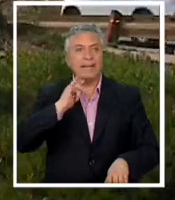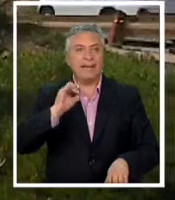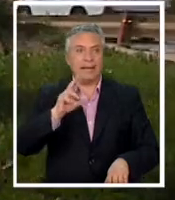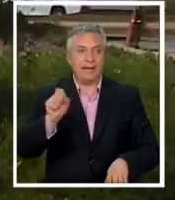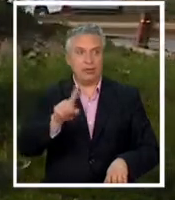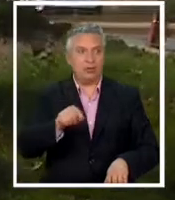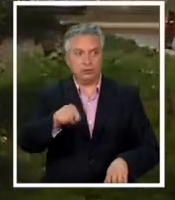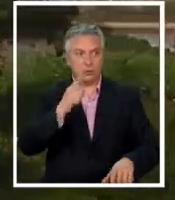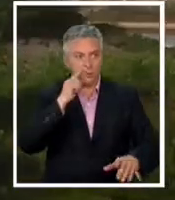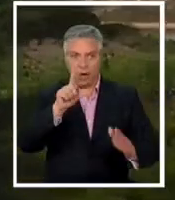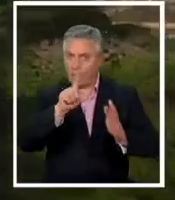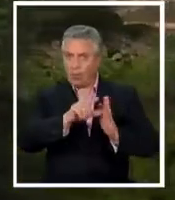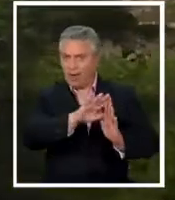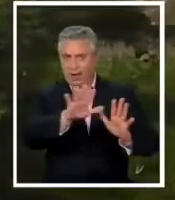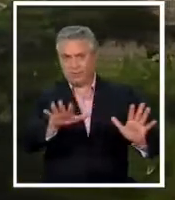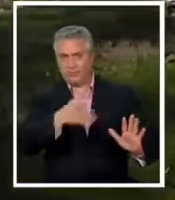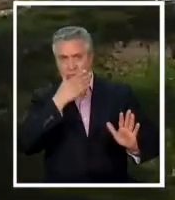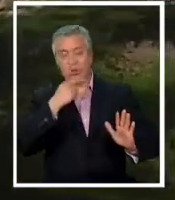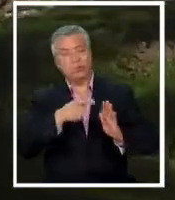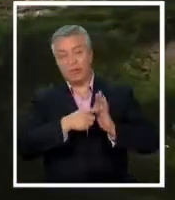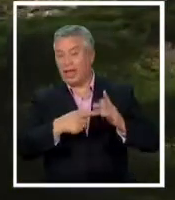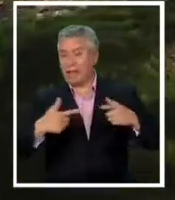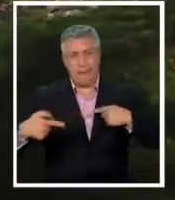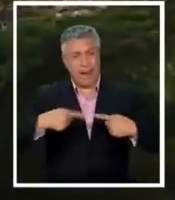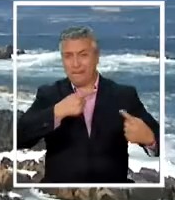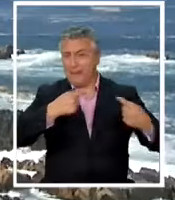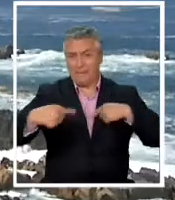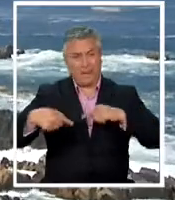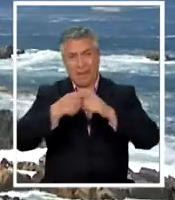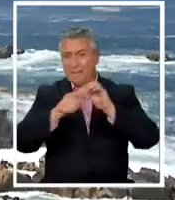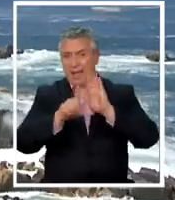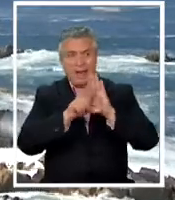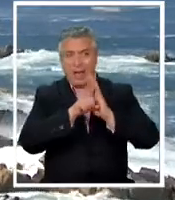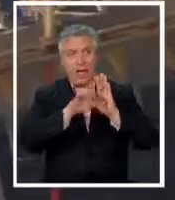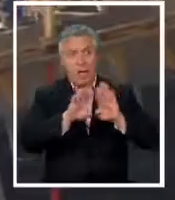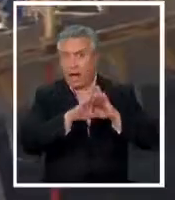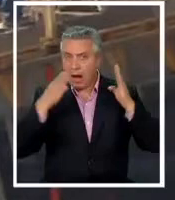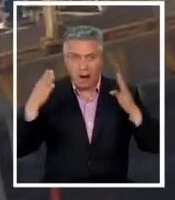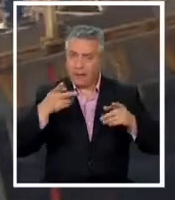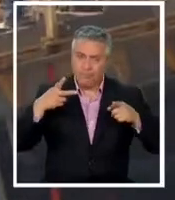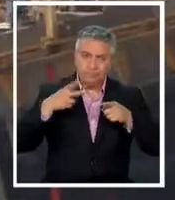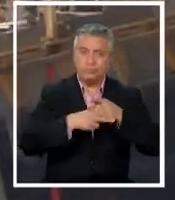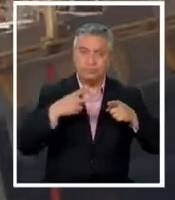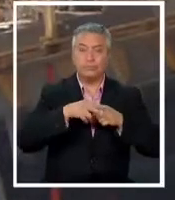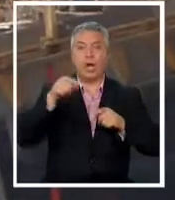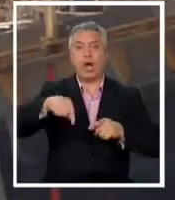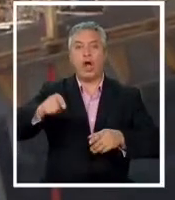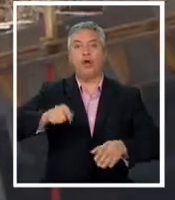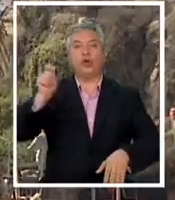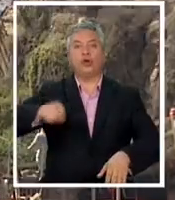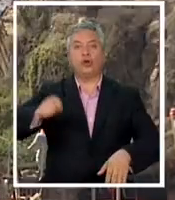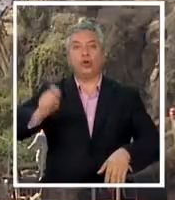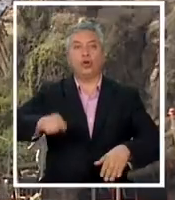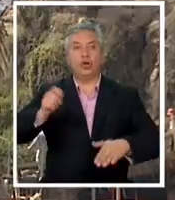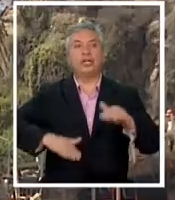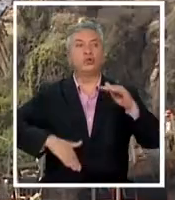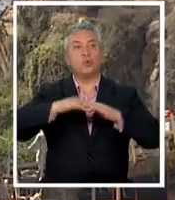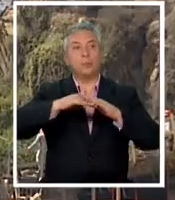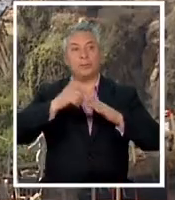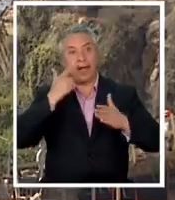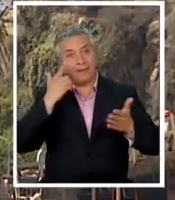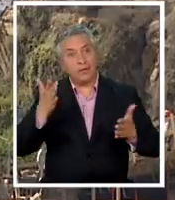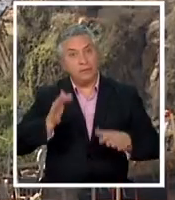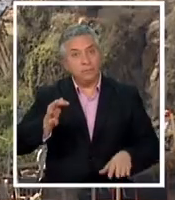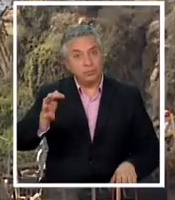ubicación de ensueño numerosas batallas legales han interrumpido su apertura hoy es la corte suprema quien pone en entredicho su futuro